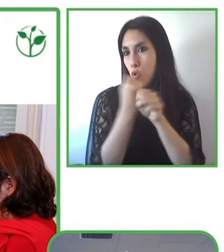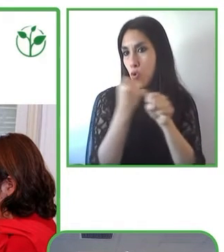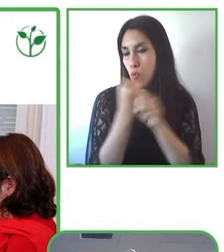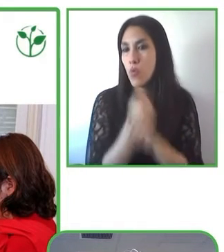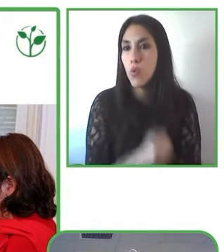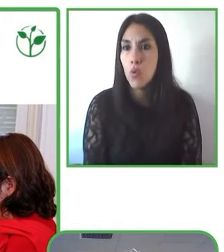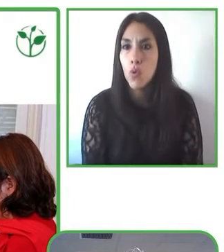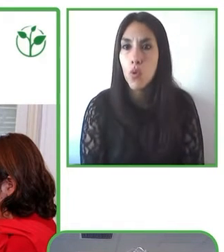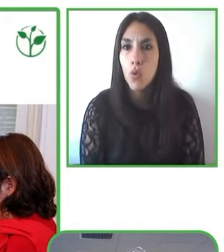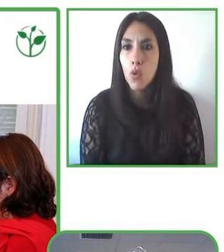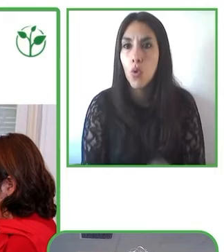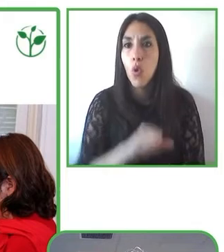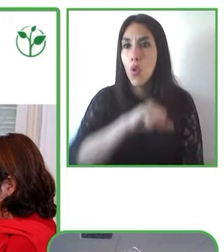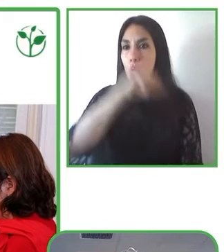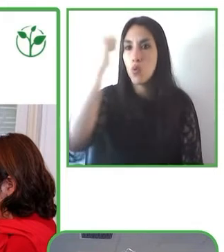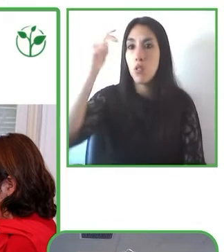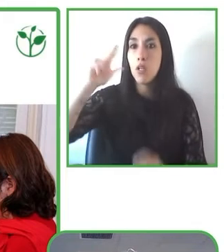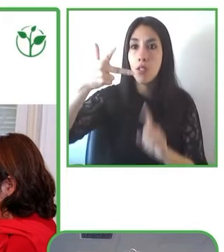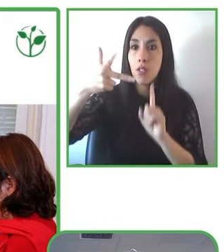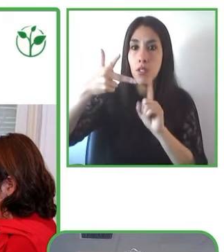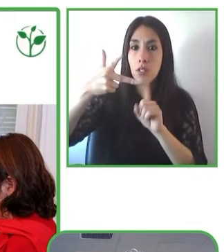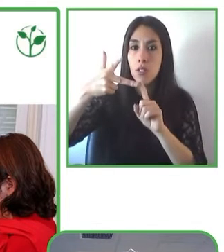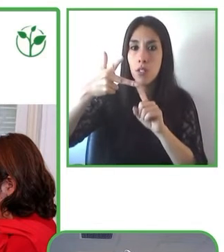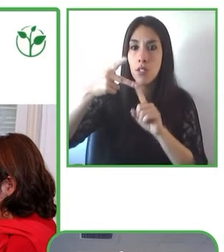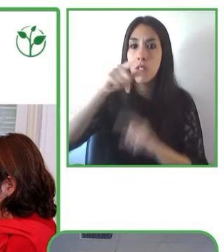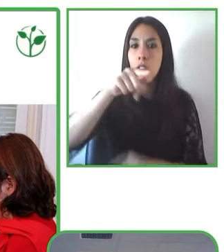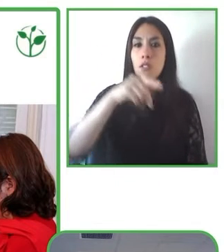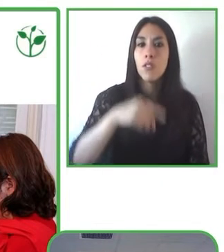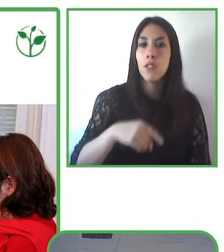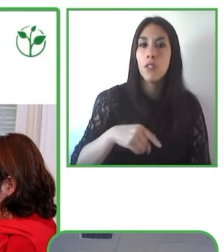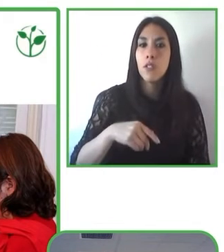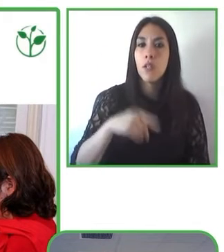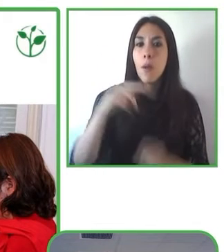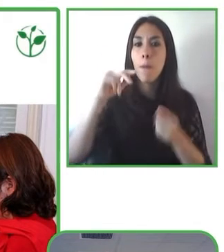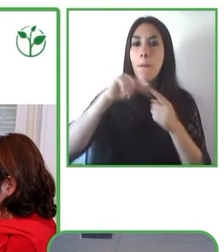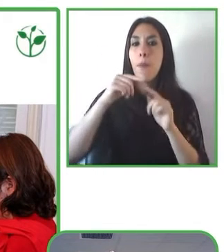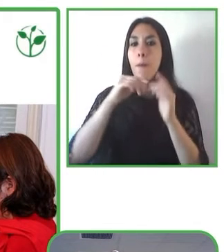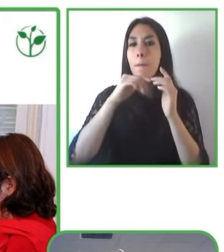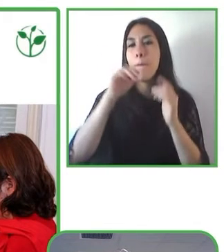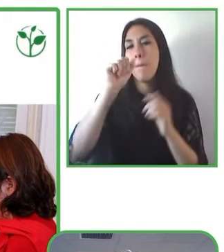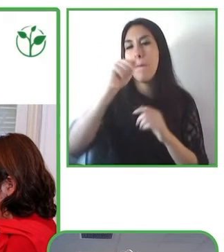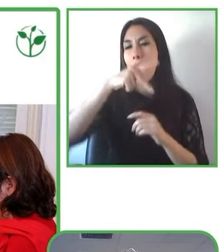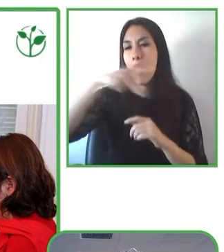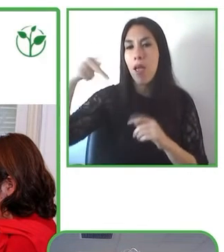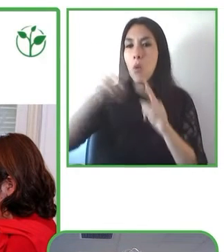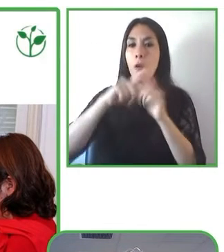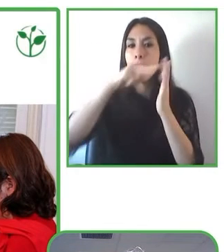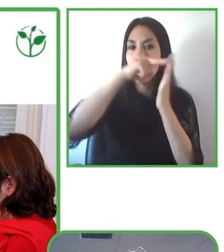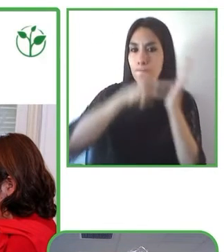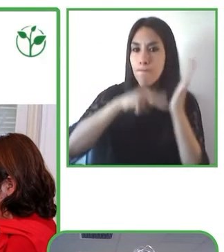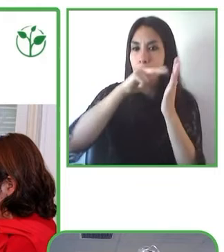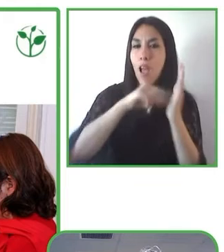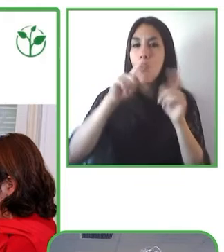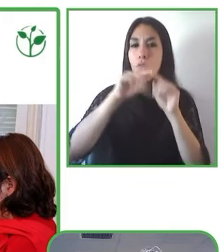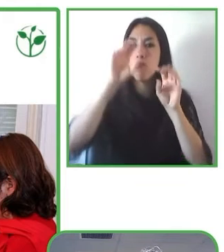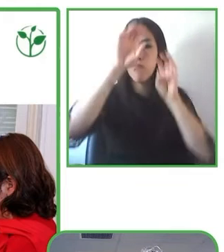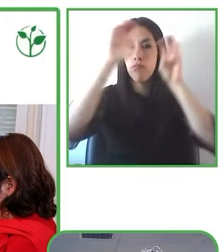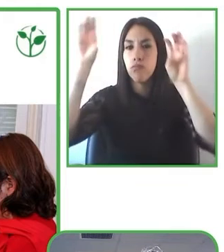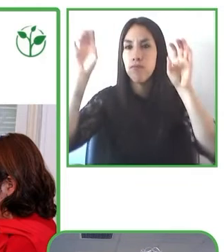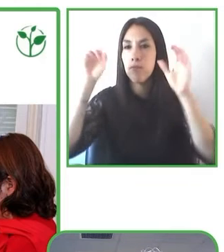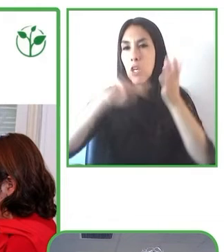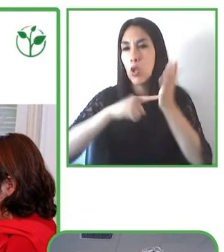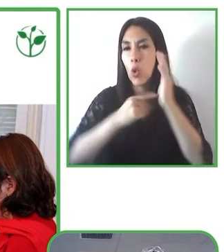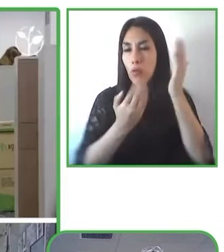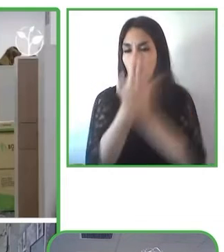tiflotecnologías. Estos dos últimos cursos están relacionados con la incipiente inclusión laboral de las personas con discapacidad, sobre todo en el